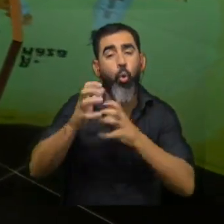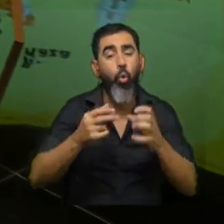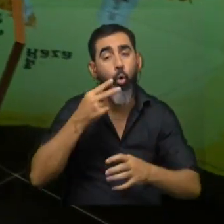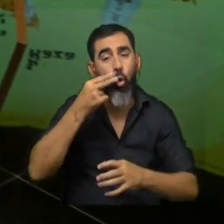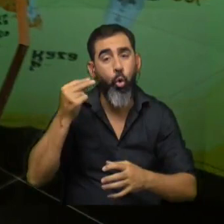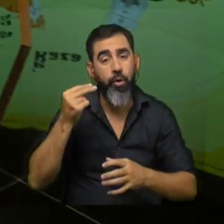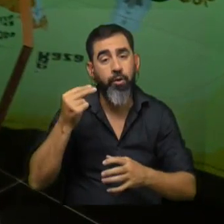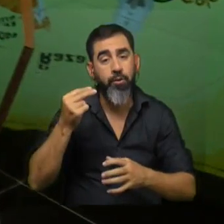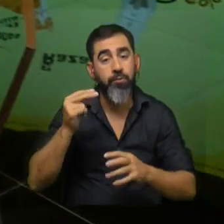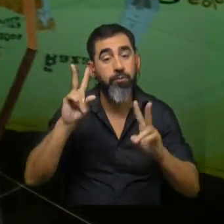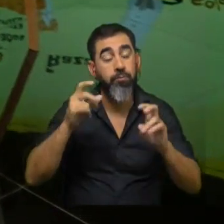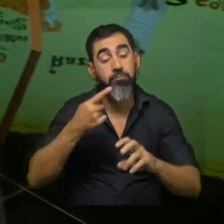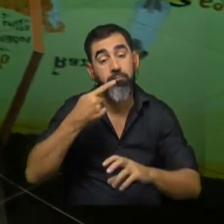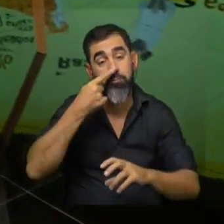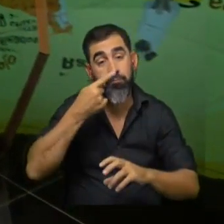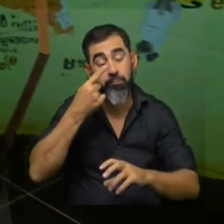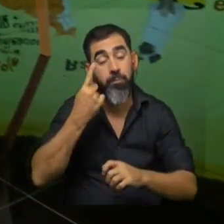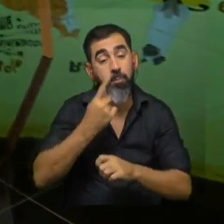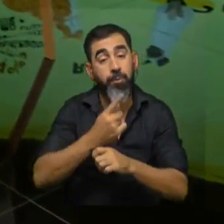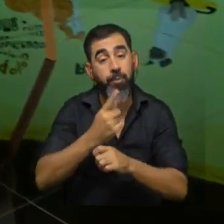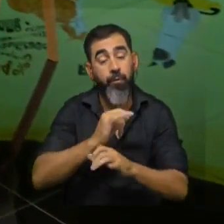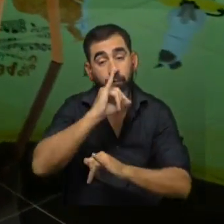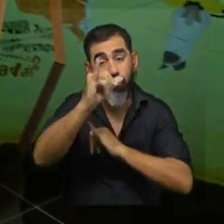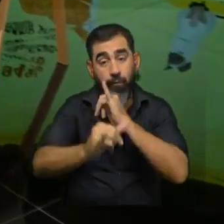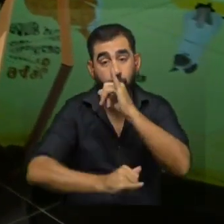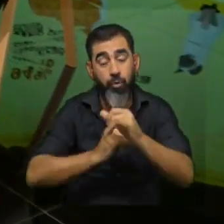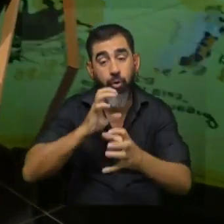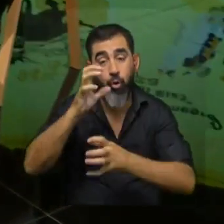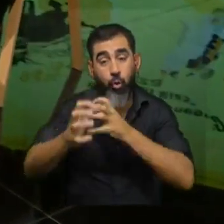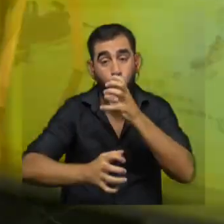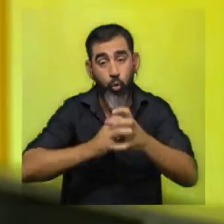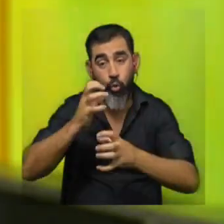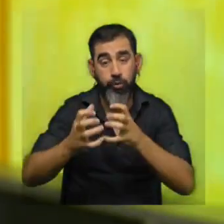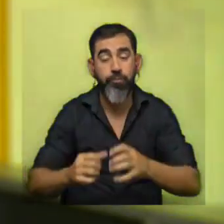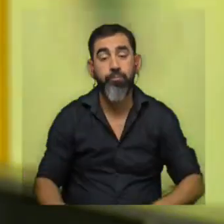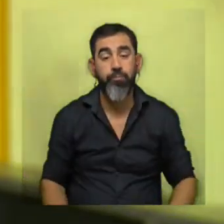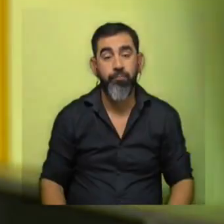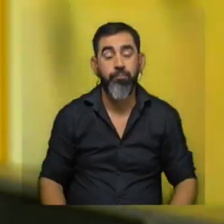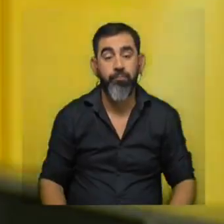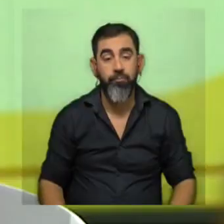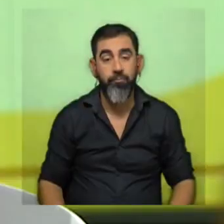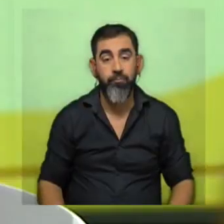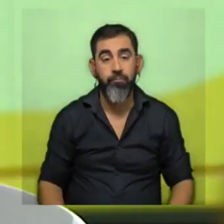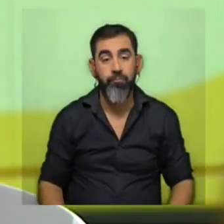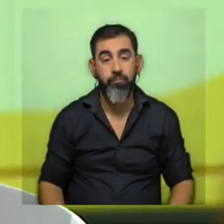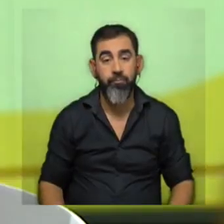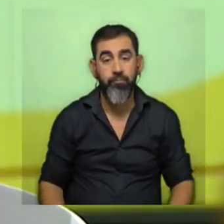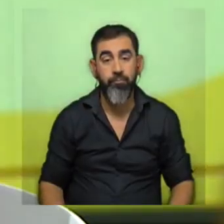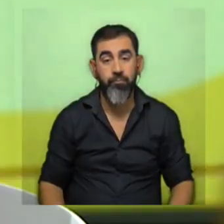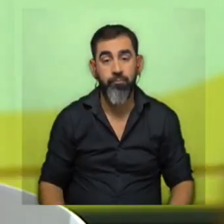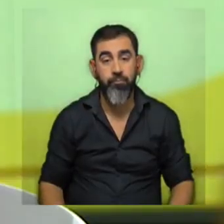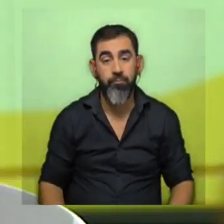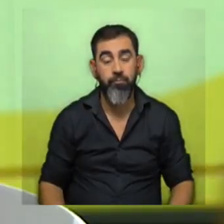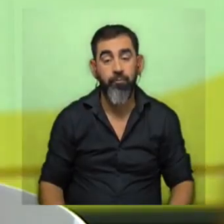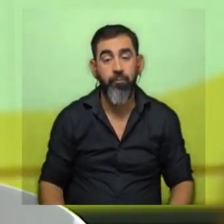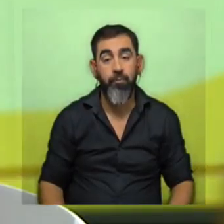exacto y acá viene un fenómeno muy interesante vemos primero la información de los colores y después algo que nos distingue sí bueno estos